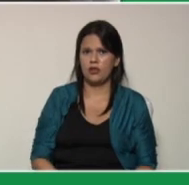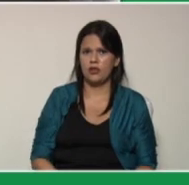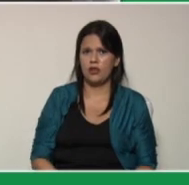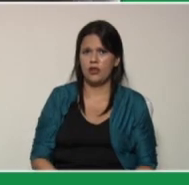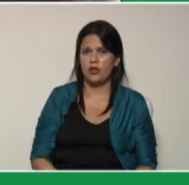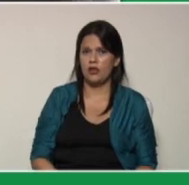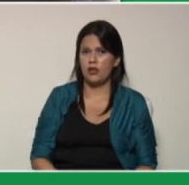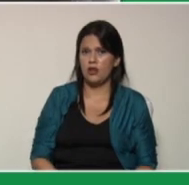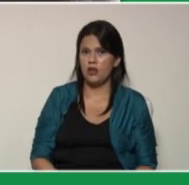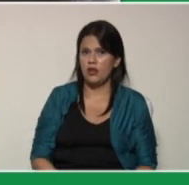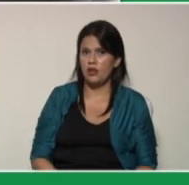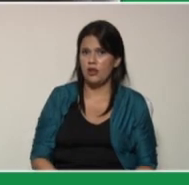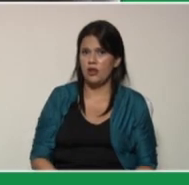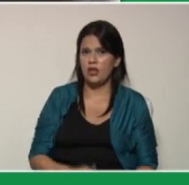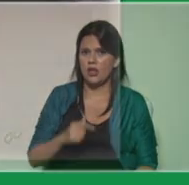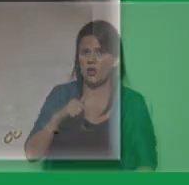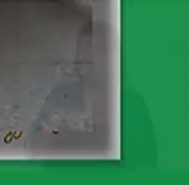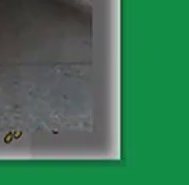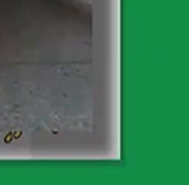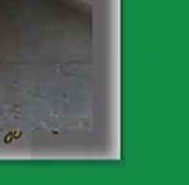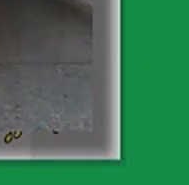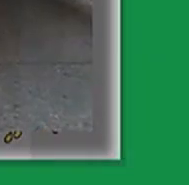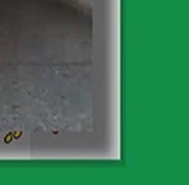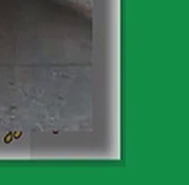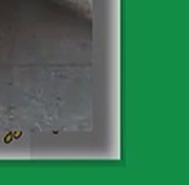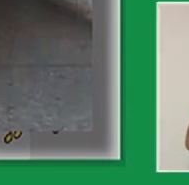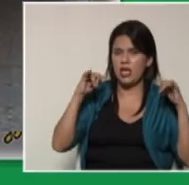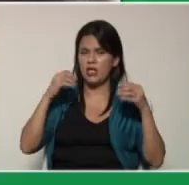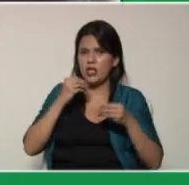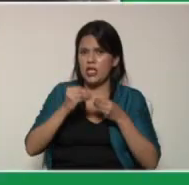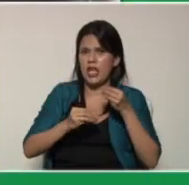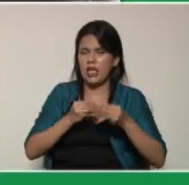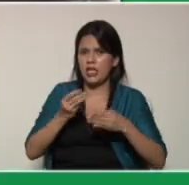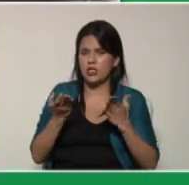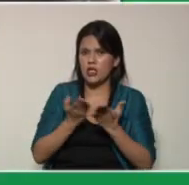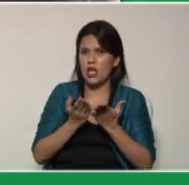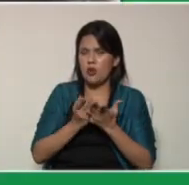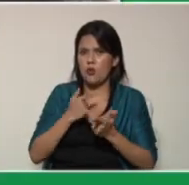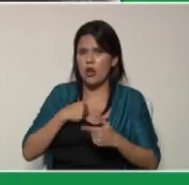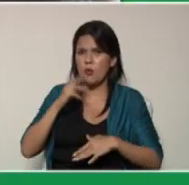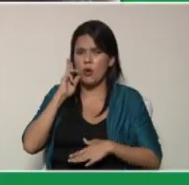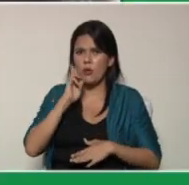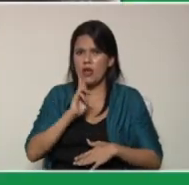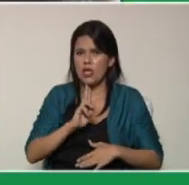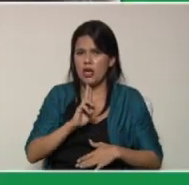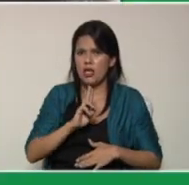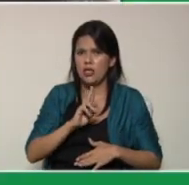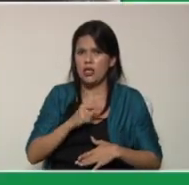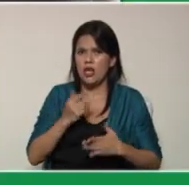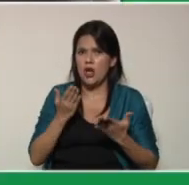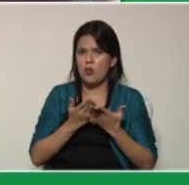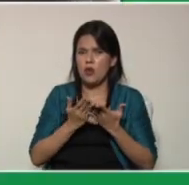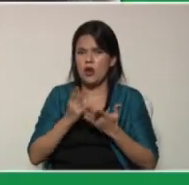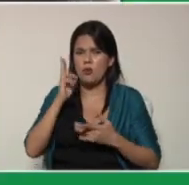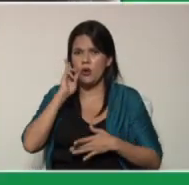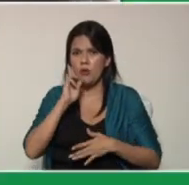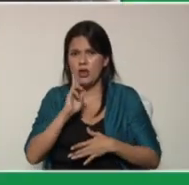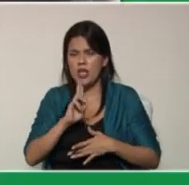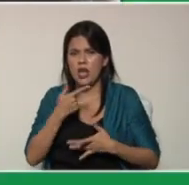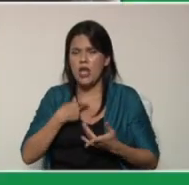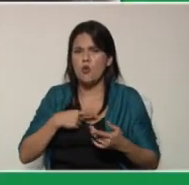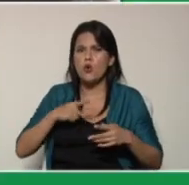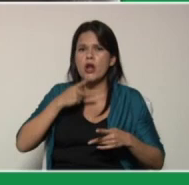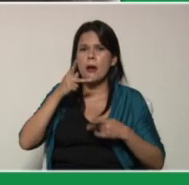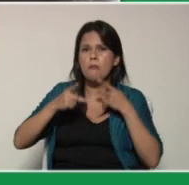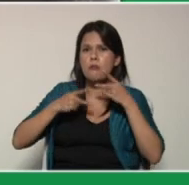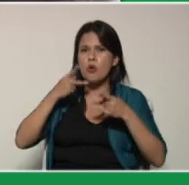en el vigésimo primer aniversario de la creación de las escuelas bolivarianas El proyecto de escuelas bolivarianas constituye en una política